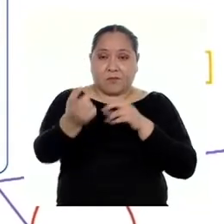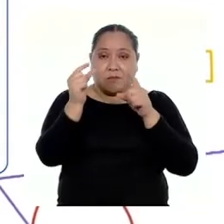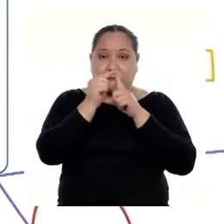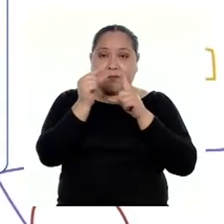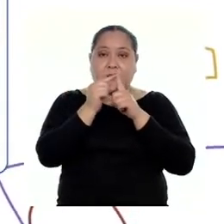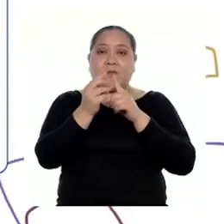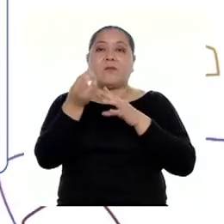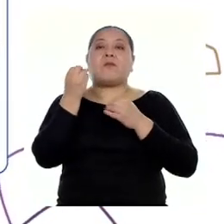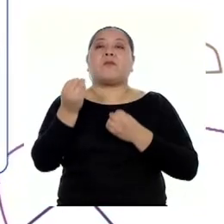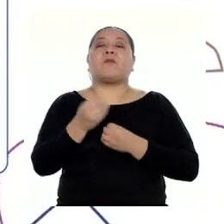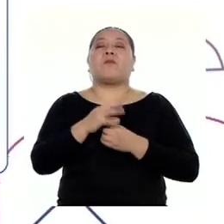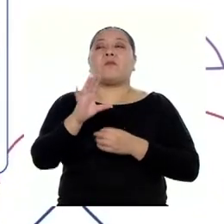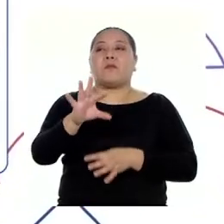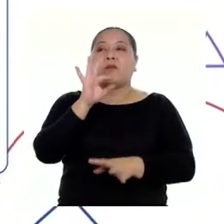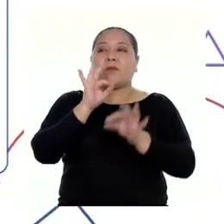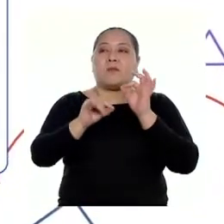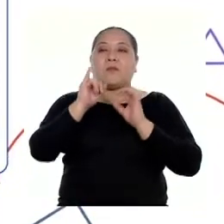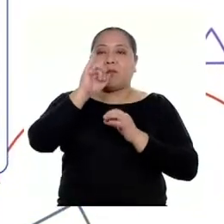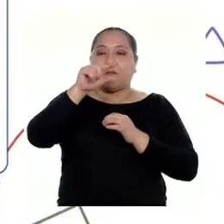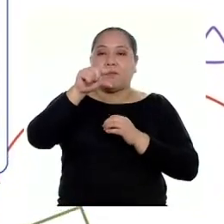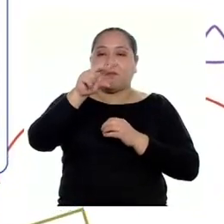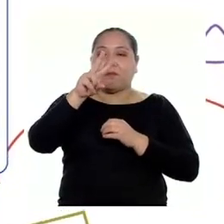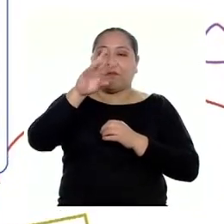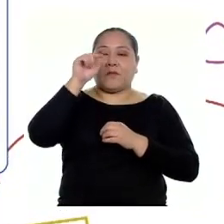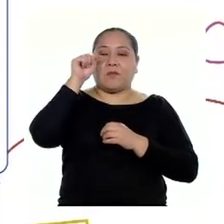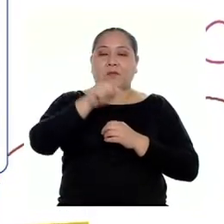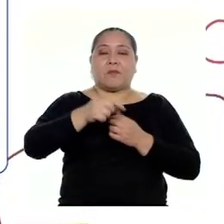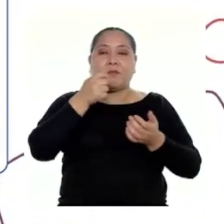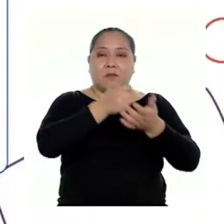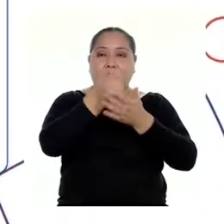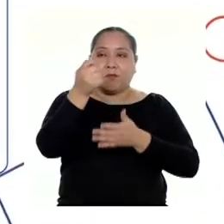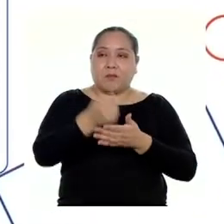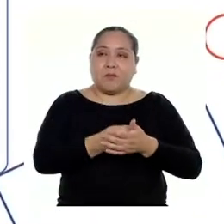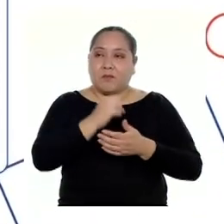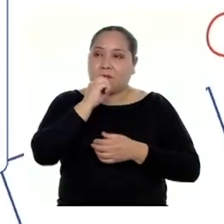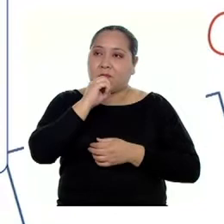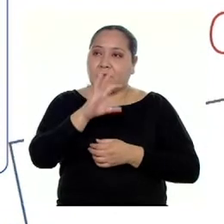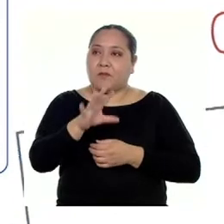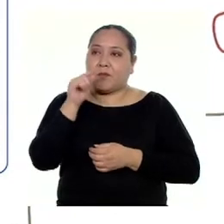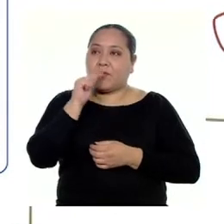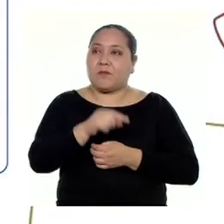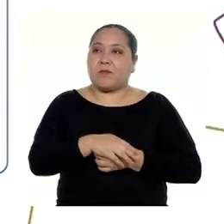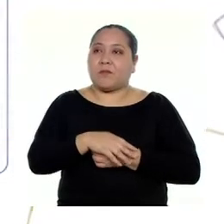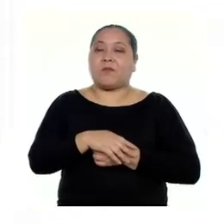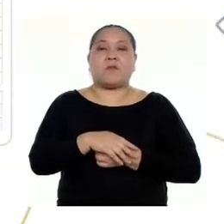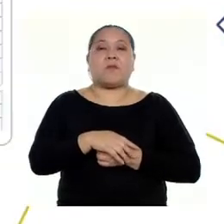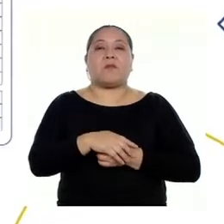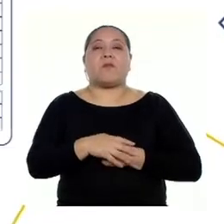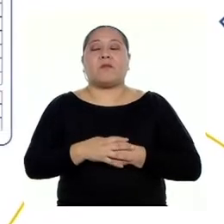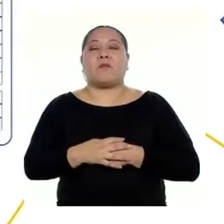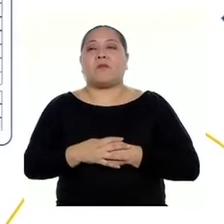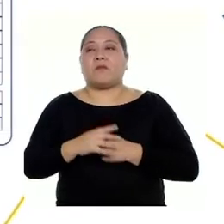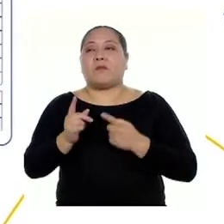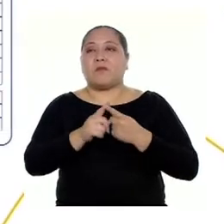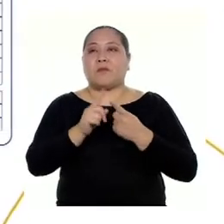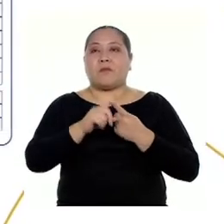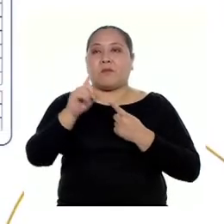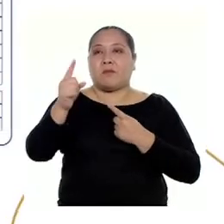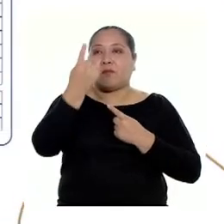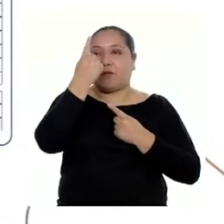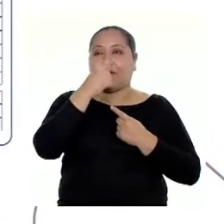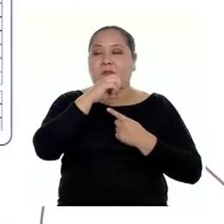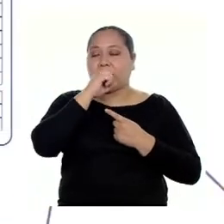cómo hallar el IGB de esta compra señalando los valores respectivos. Primero vamos a